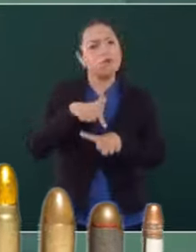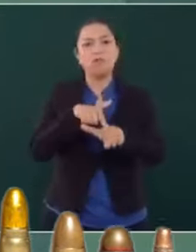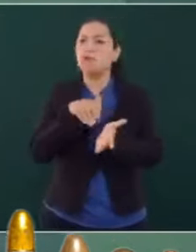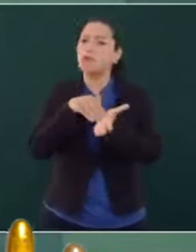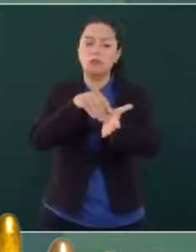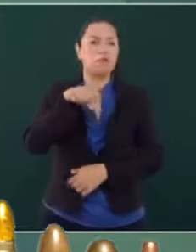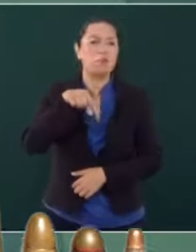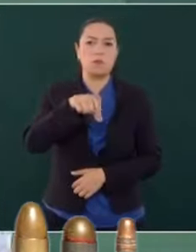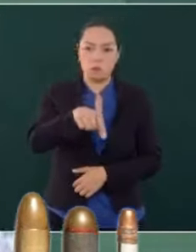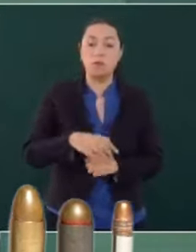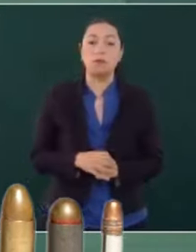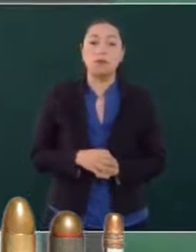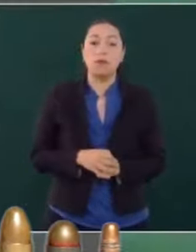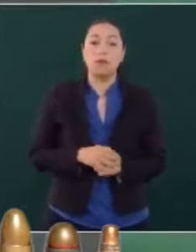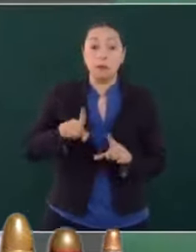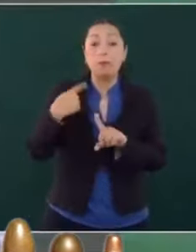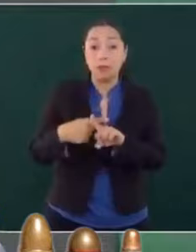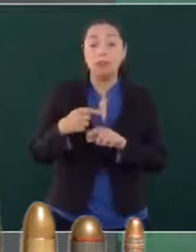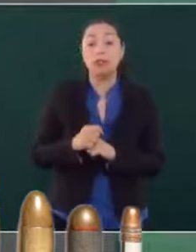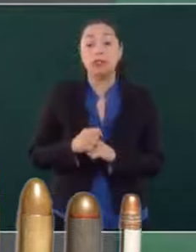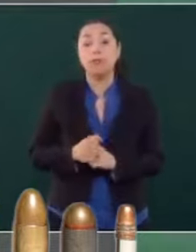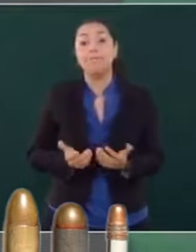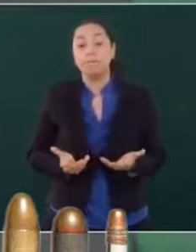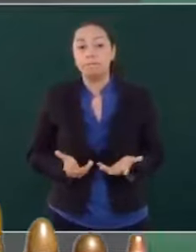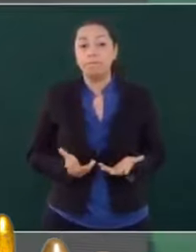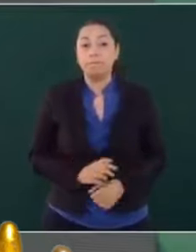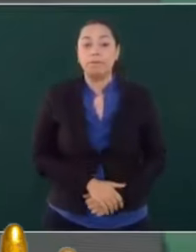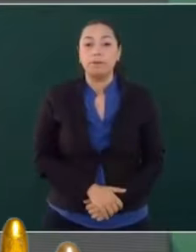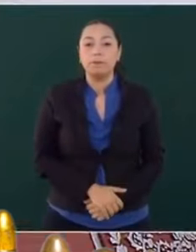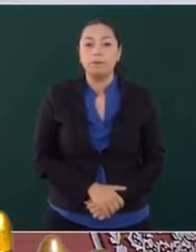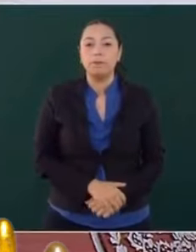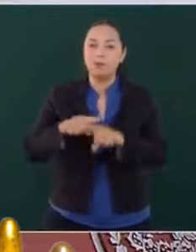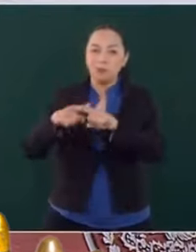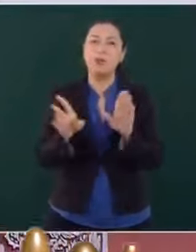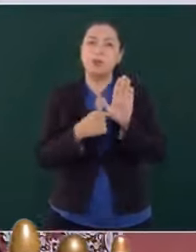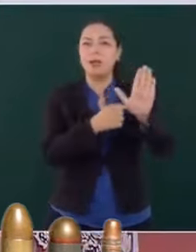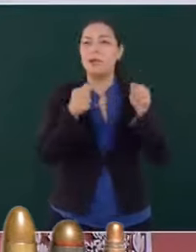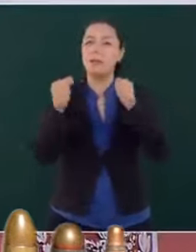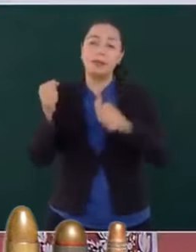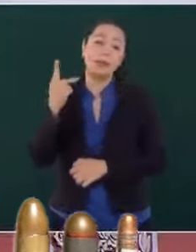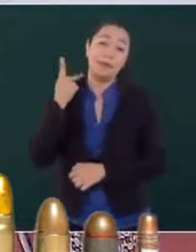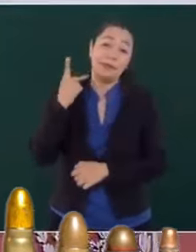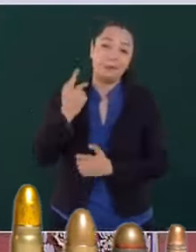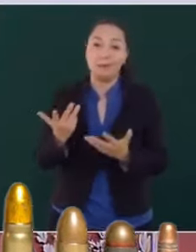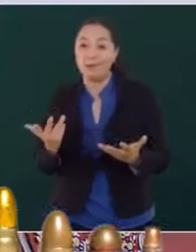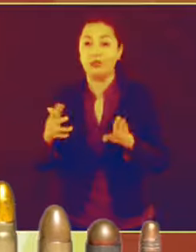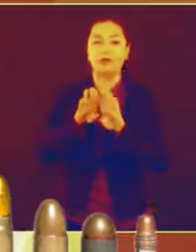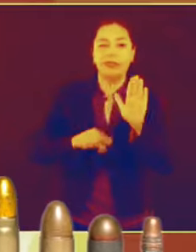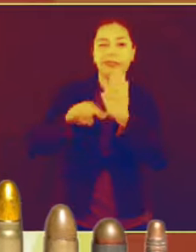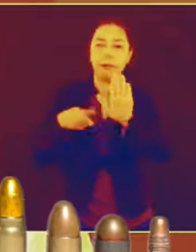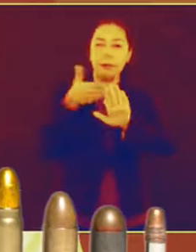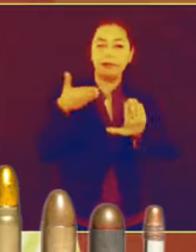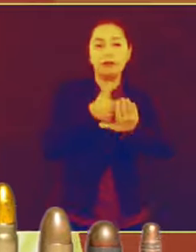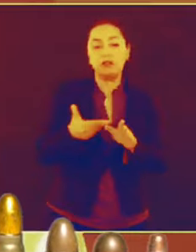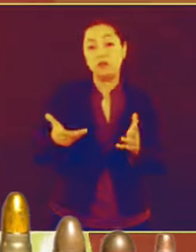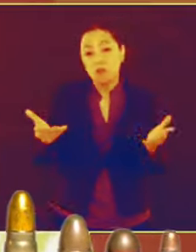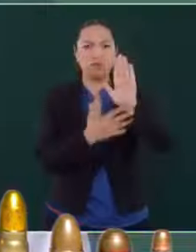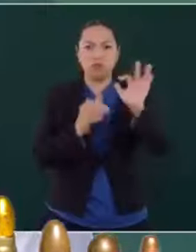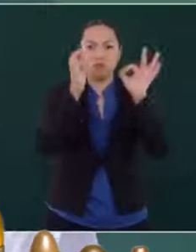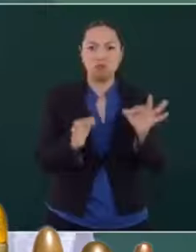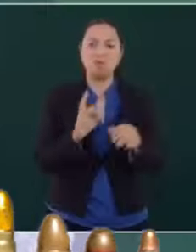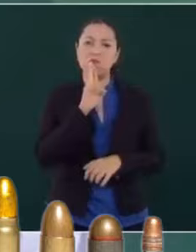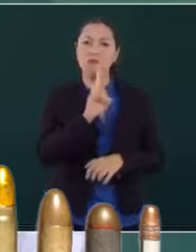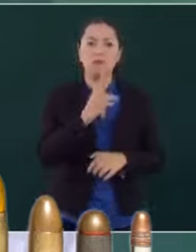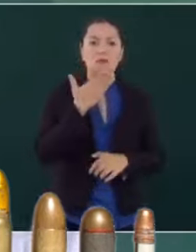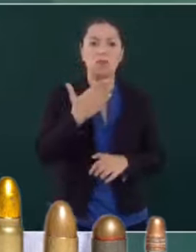mismo. Y además, aún con toda la propaganda politiquera en contra, son buenos los resultados.